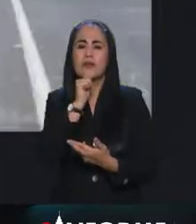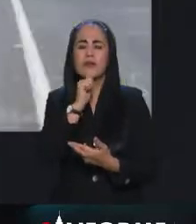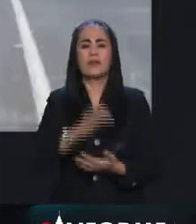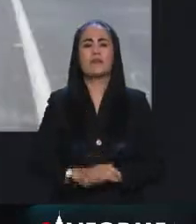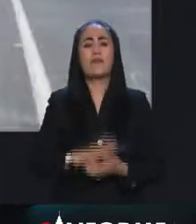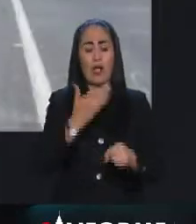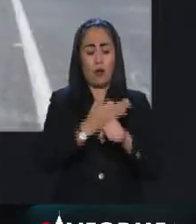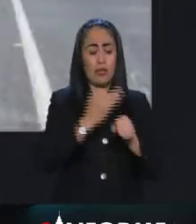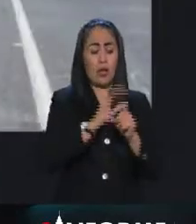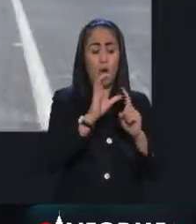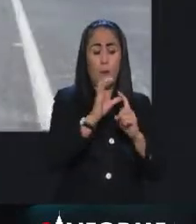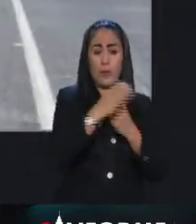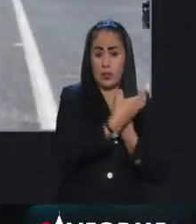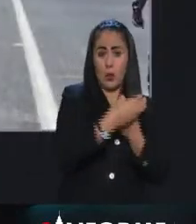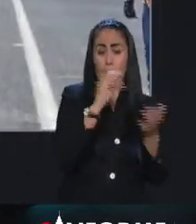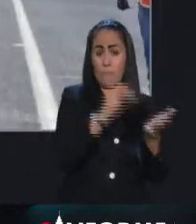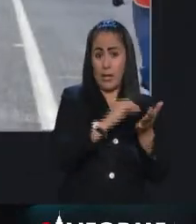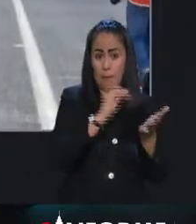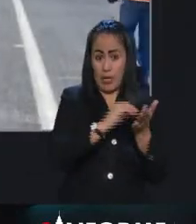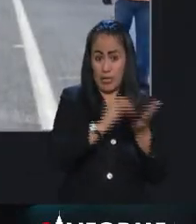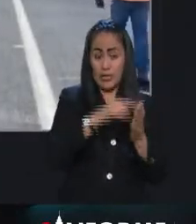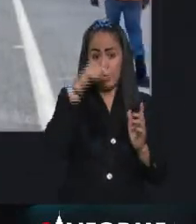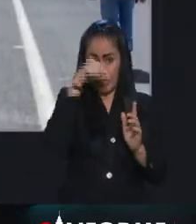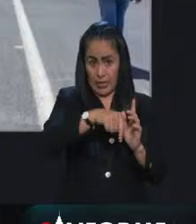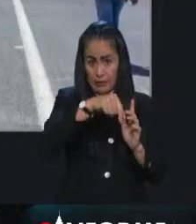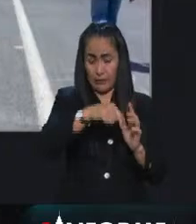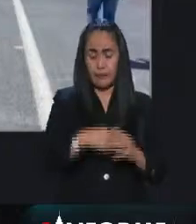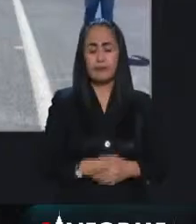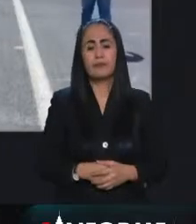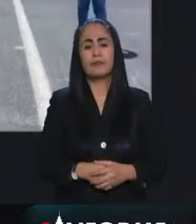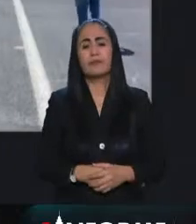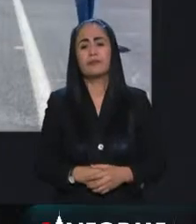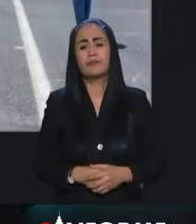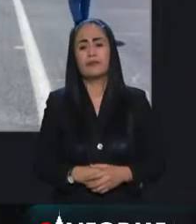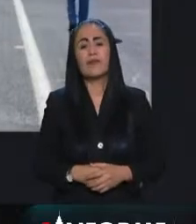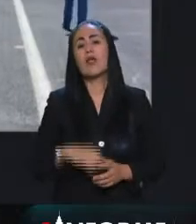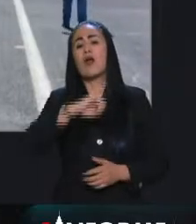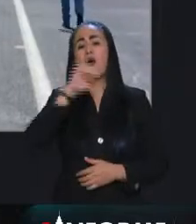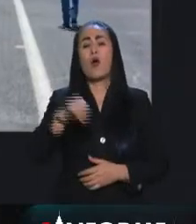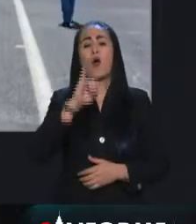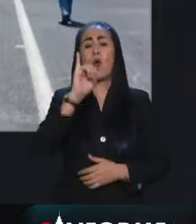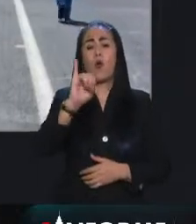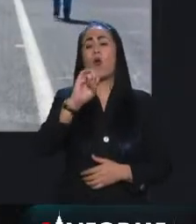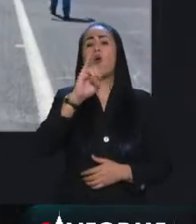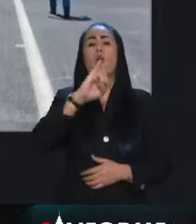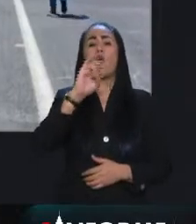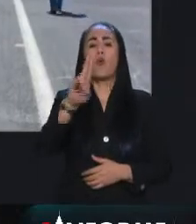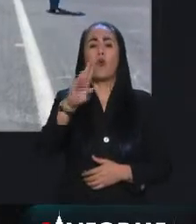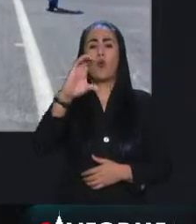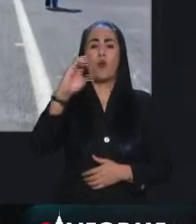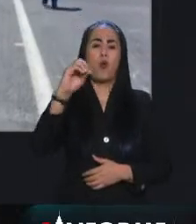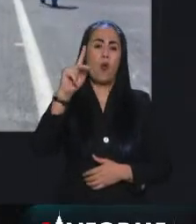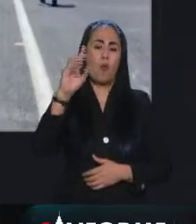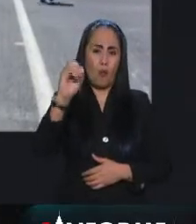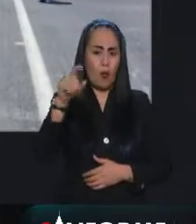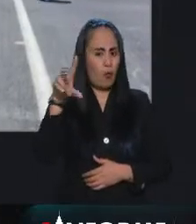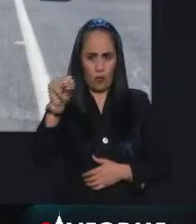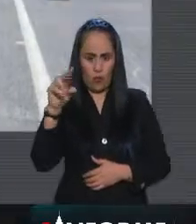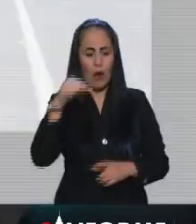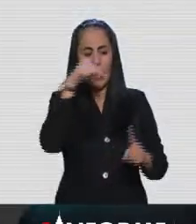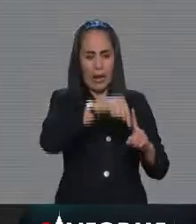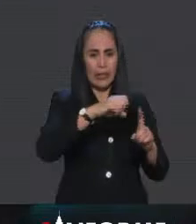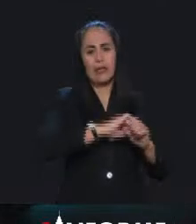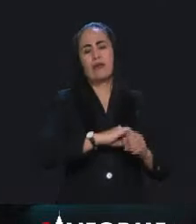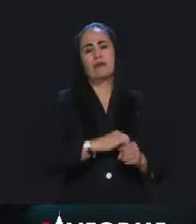comisión permanente, la comisión permanente, no la Junta de Coordinación Política, es la que tiene la facultad de